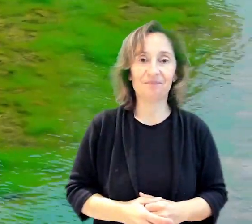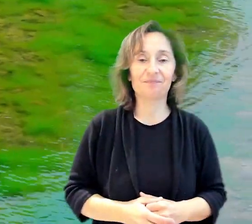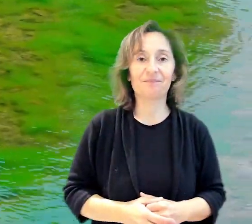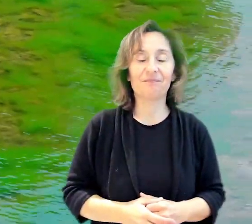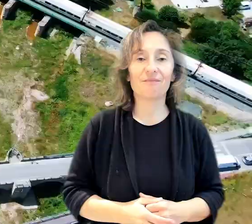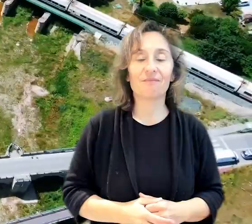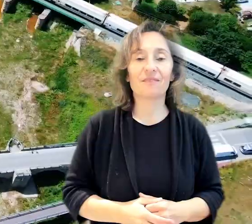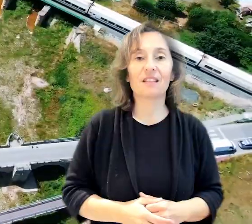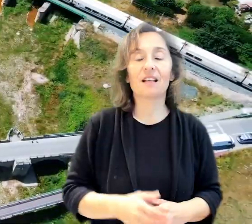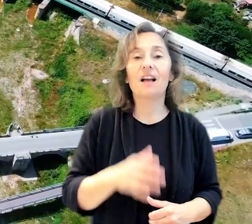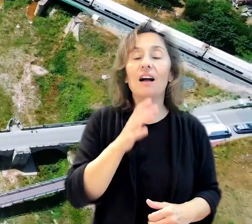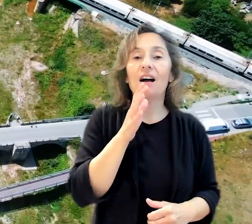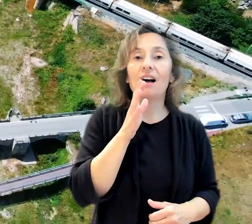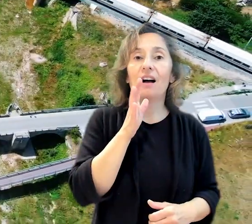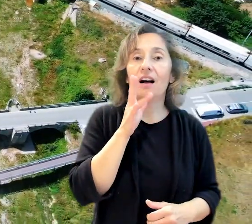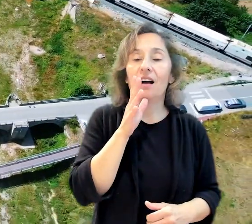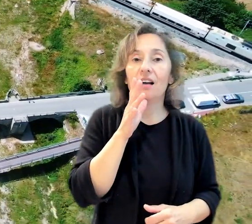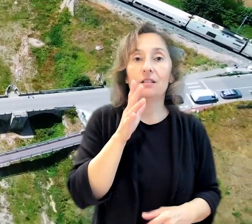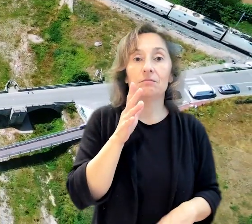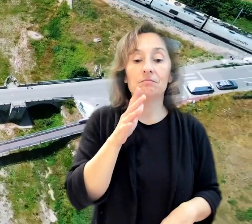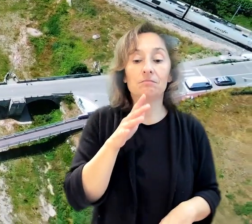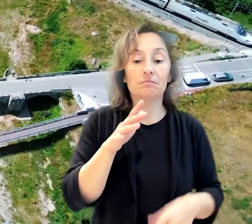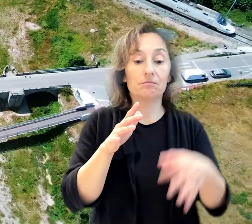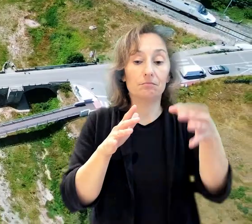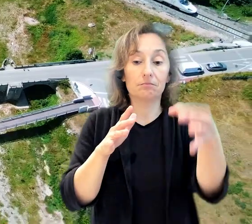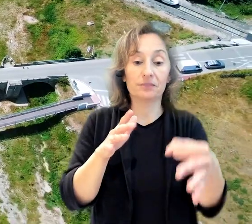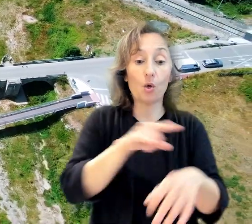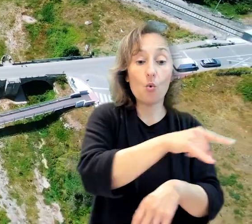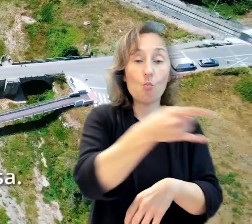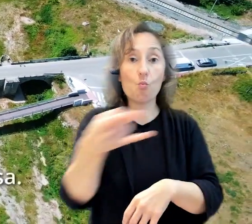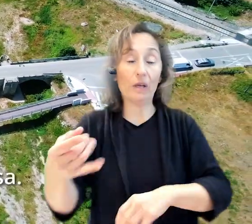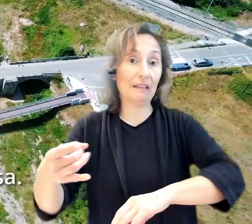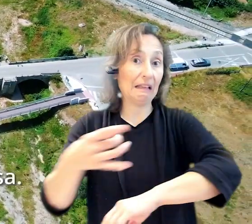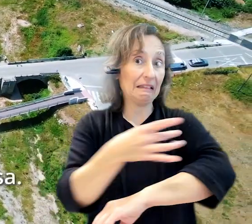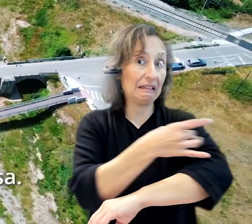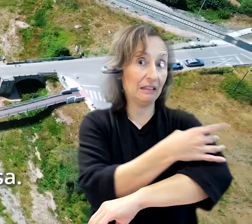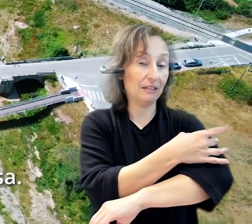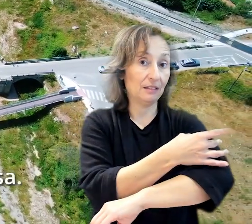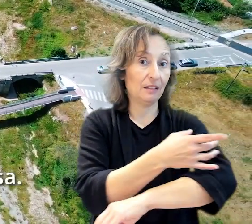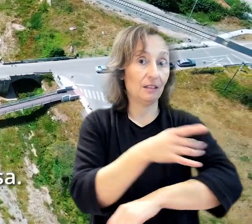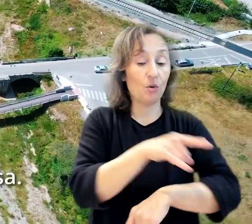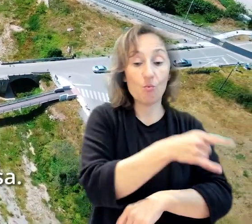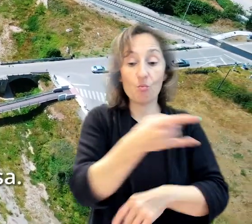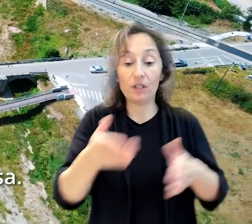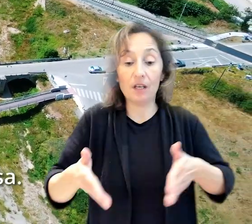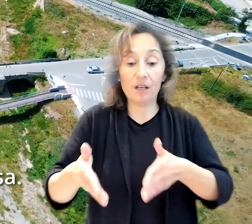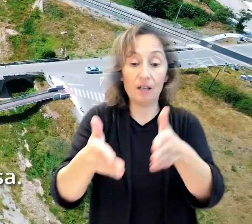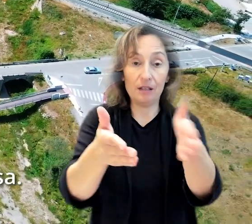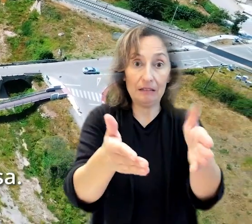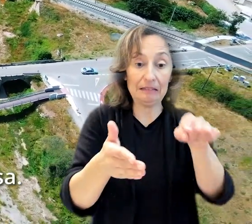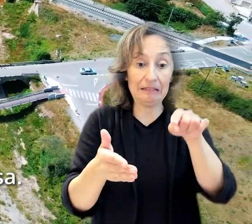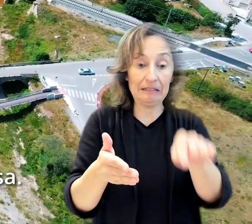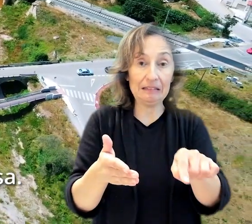Ahora no existe esa focalización de sedimentos entre los puentes de ferrocarril y